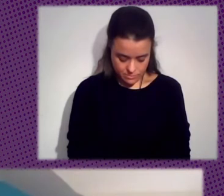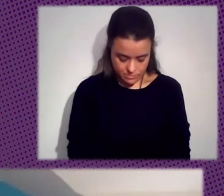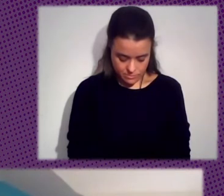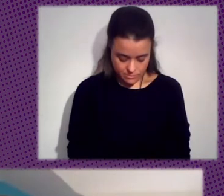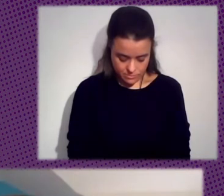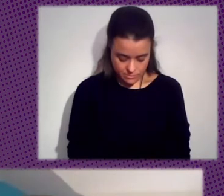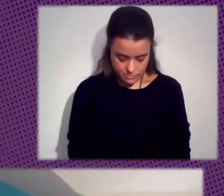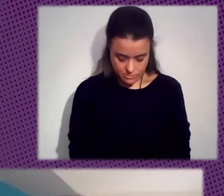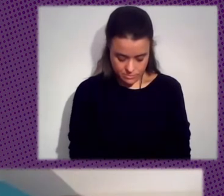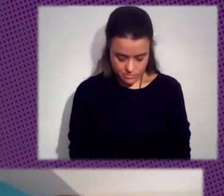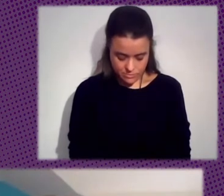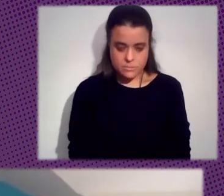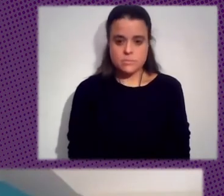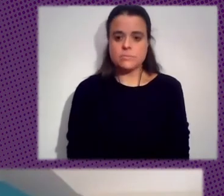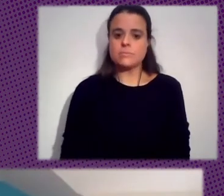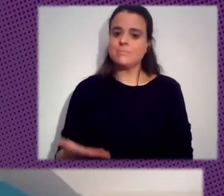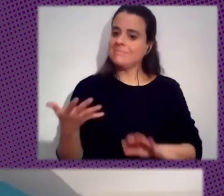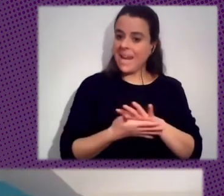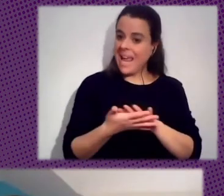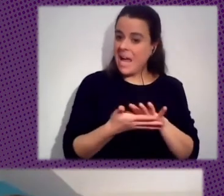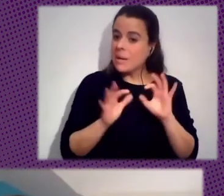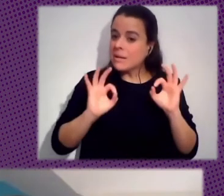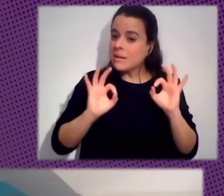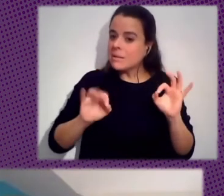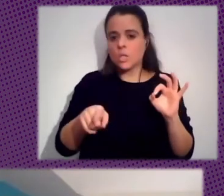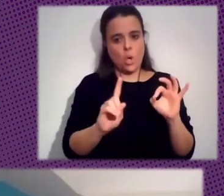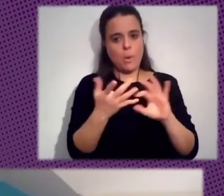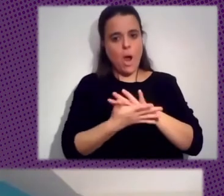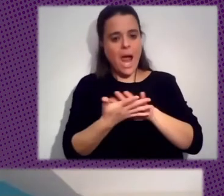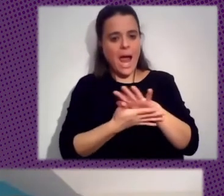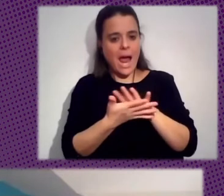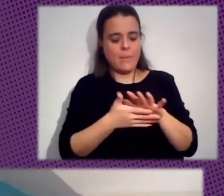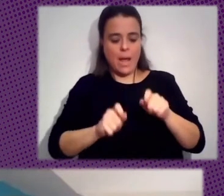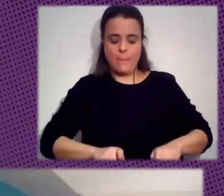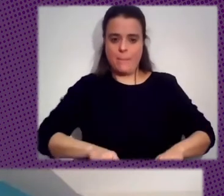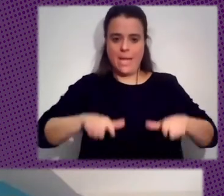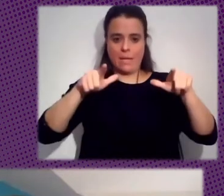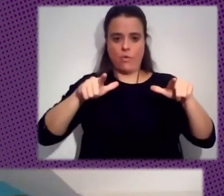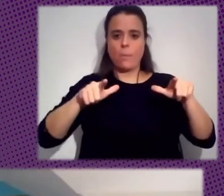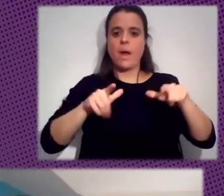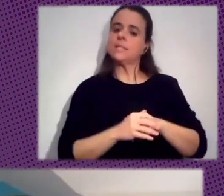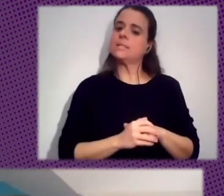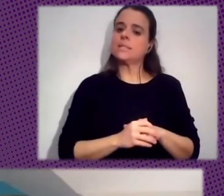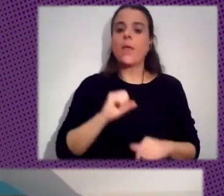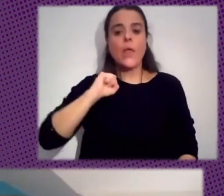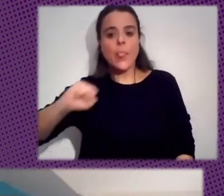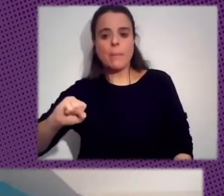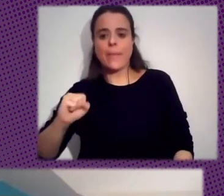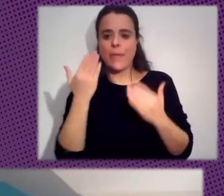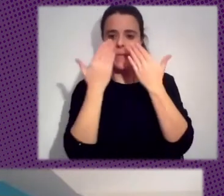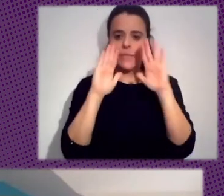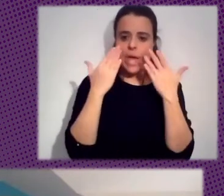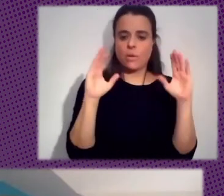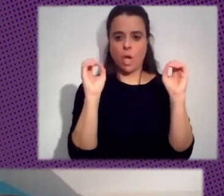Específicamente Sobre Esto Pero Se Está Hablando De Plataformas En Vez De Tener Que Depender De Facebook De Google La Cuestión Es Si